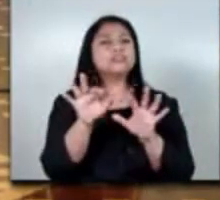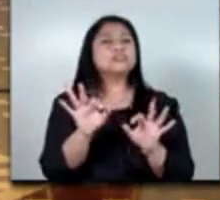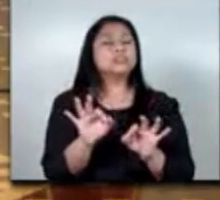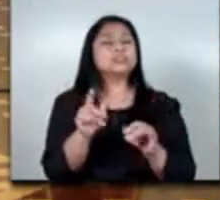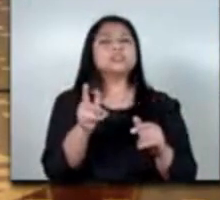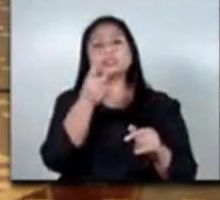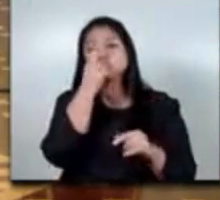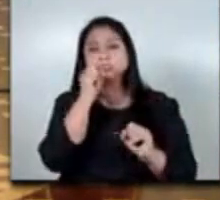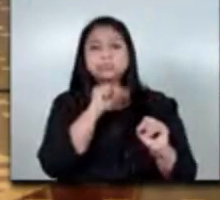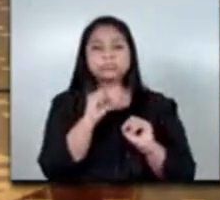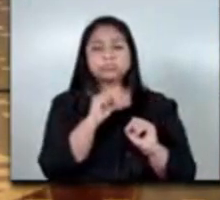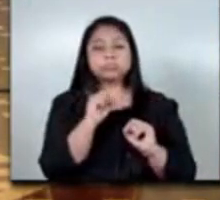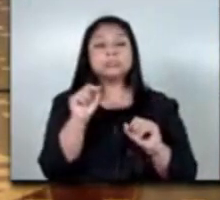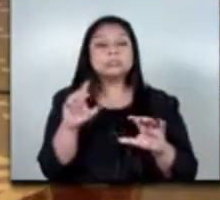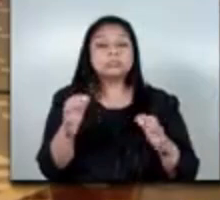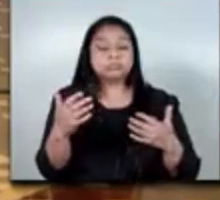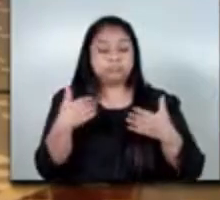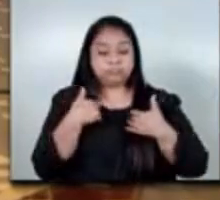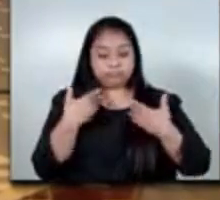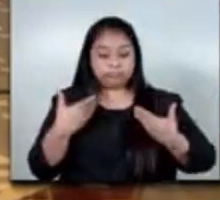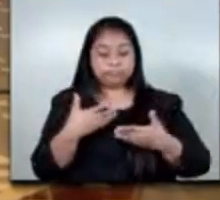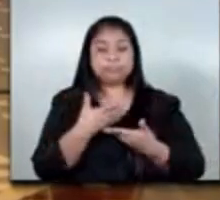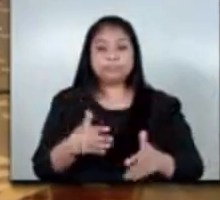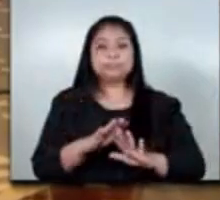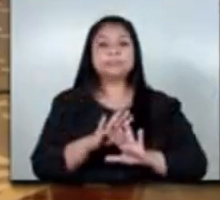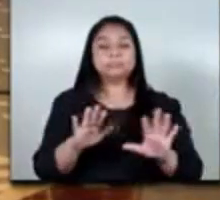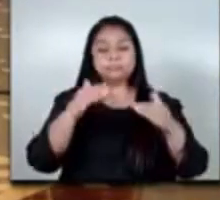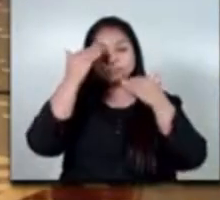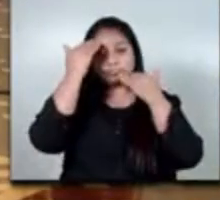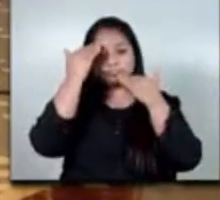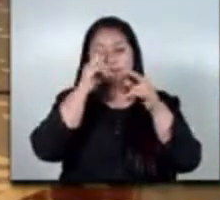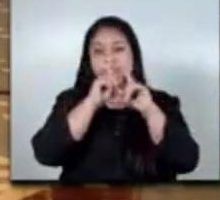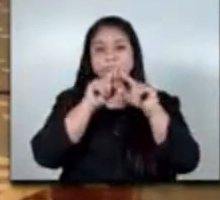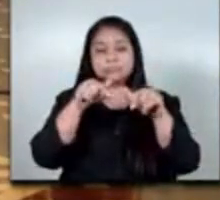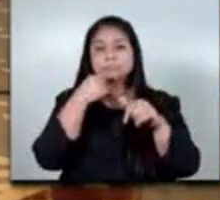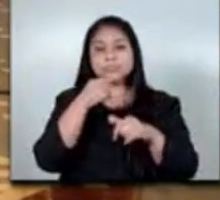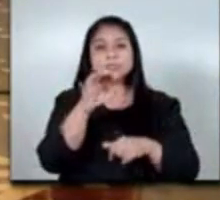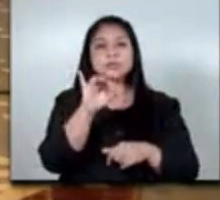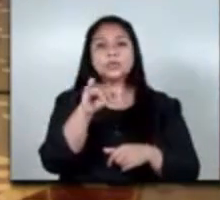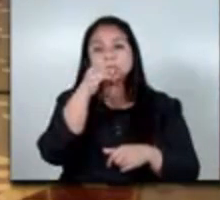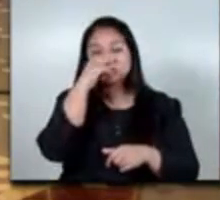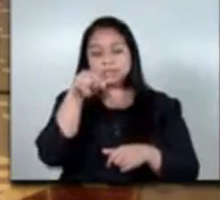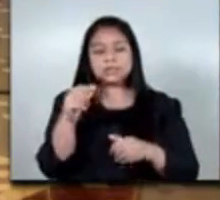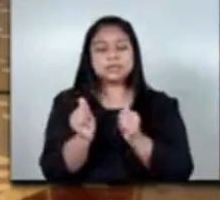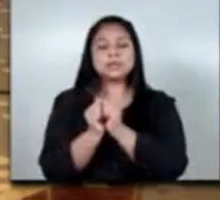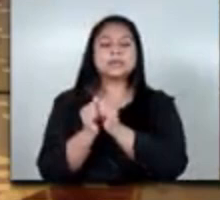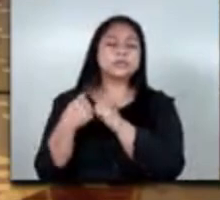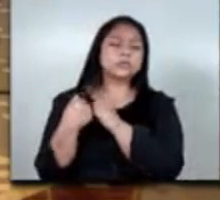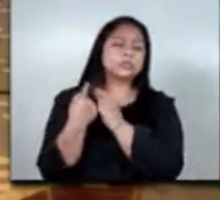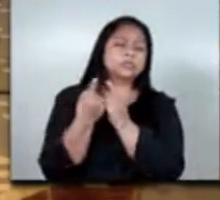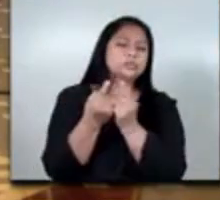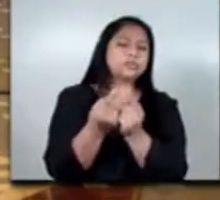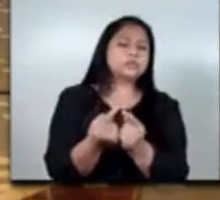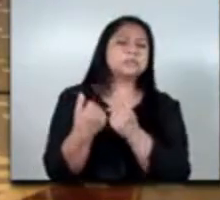decente por mi parte agradecer en nombre del equipo de la oit que ha acompañado todo este proceso de todos